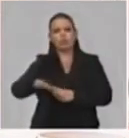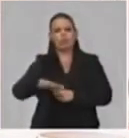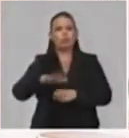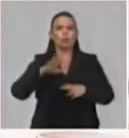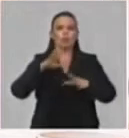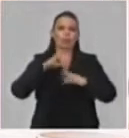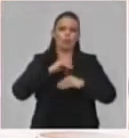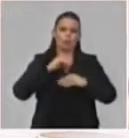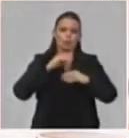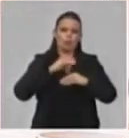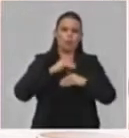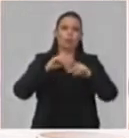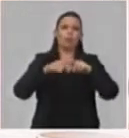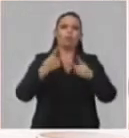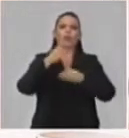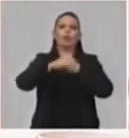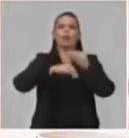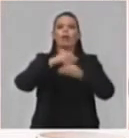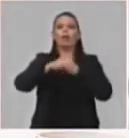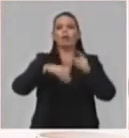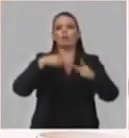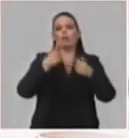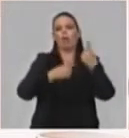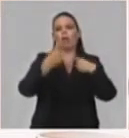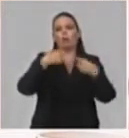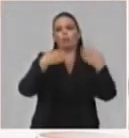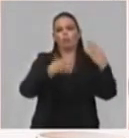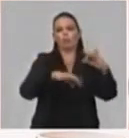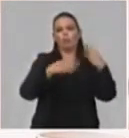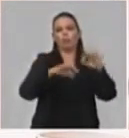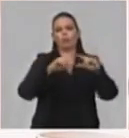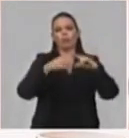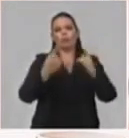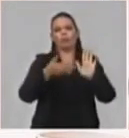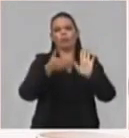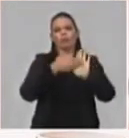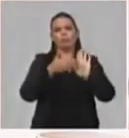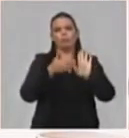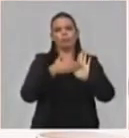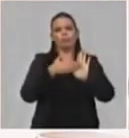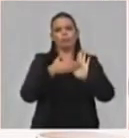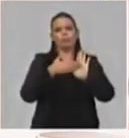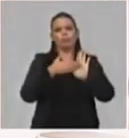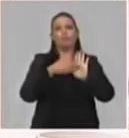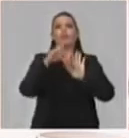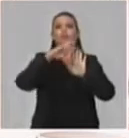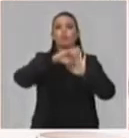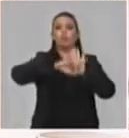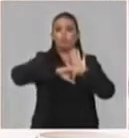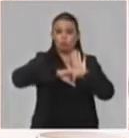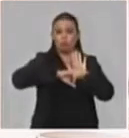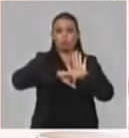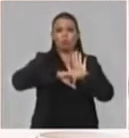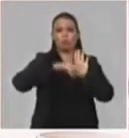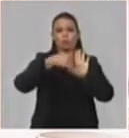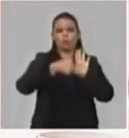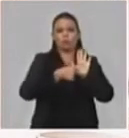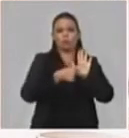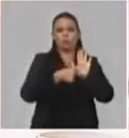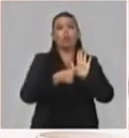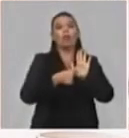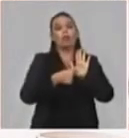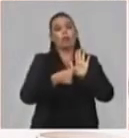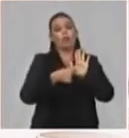cambios en estos documentos que están refrendados por una resolución, naturalmente, al